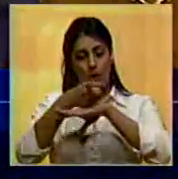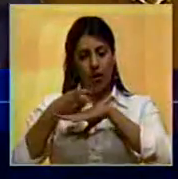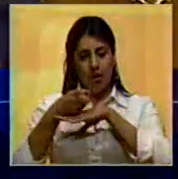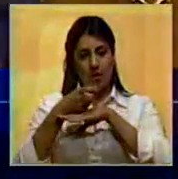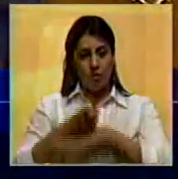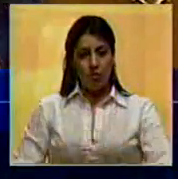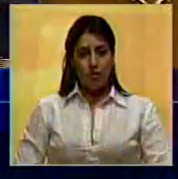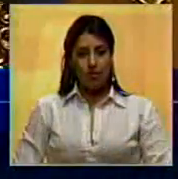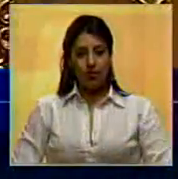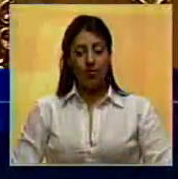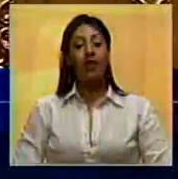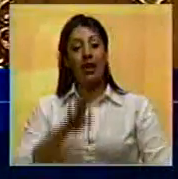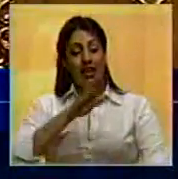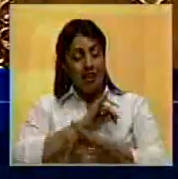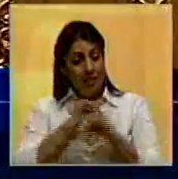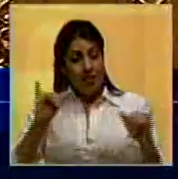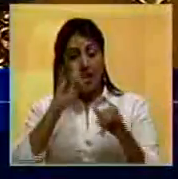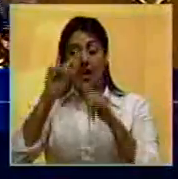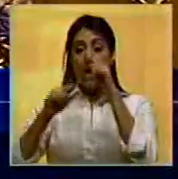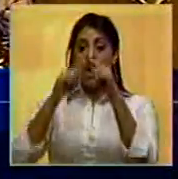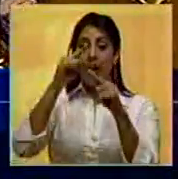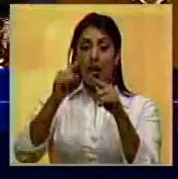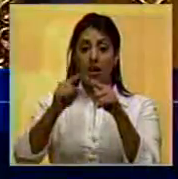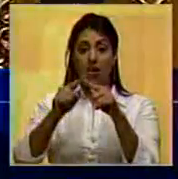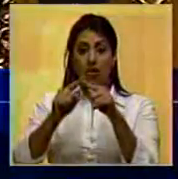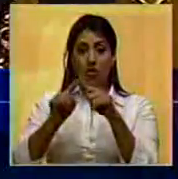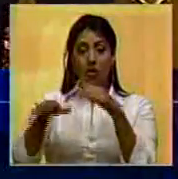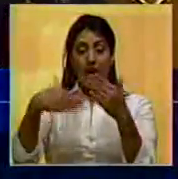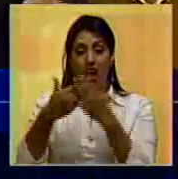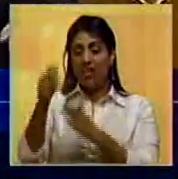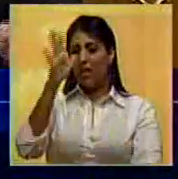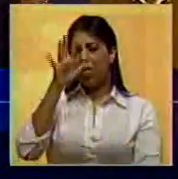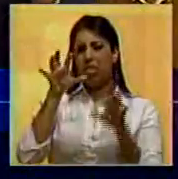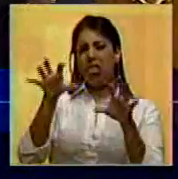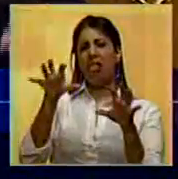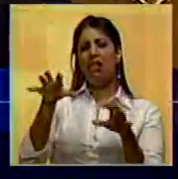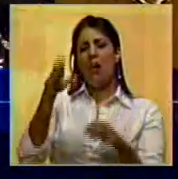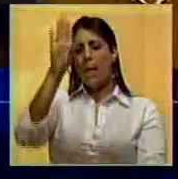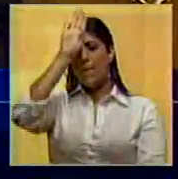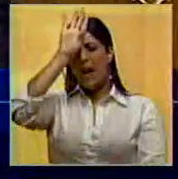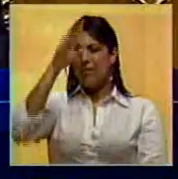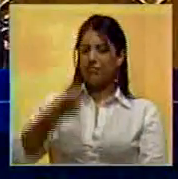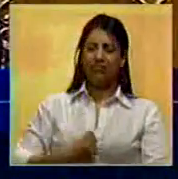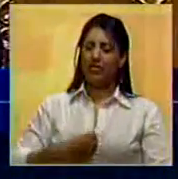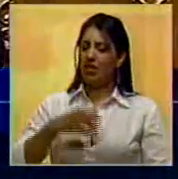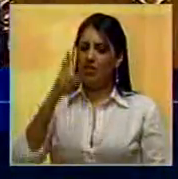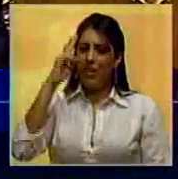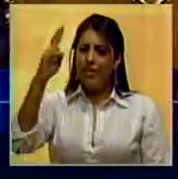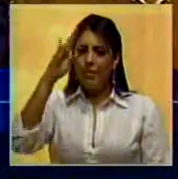y terminaron el año hasta burlándose del Papa Francisco